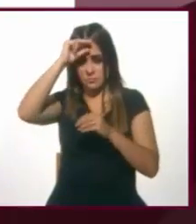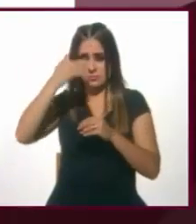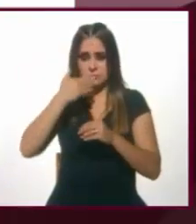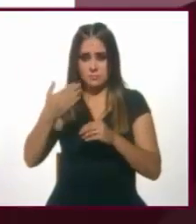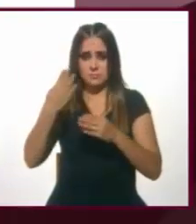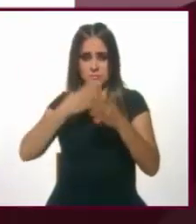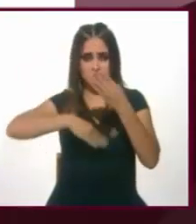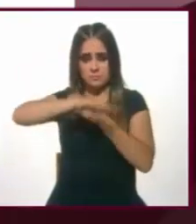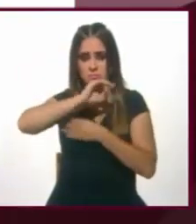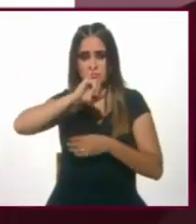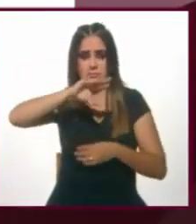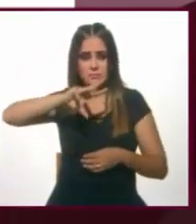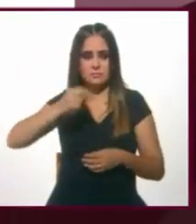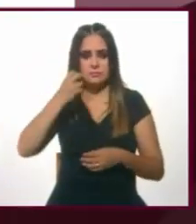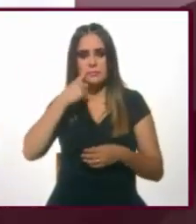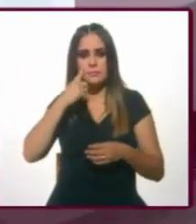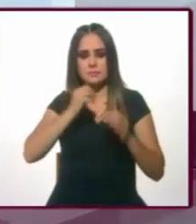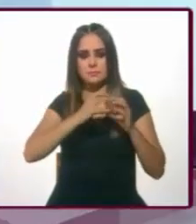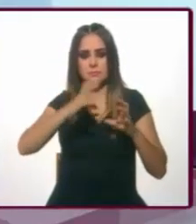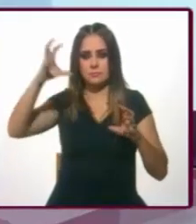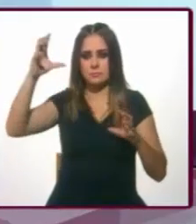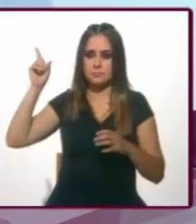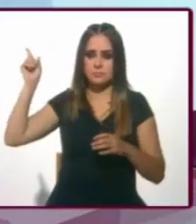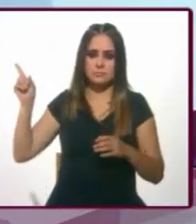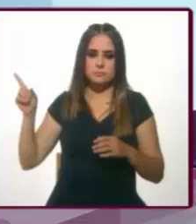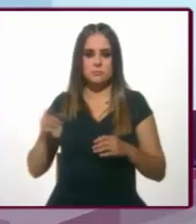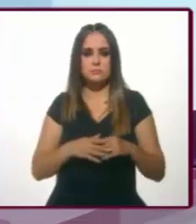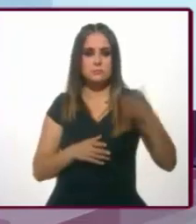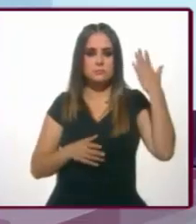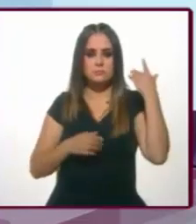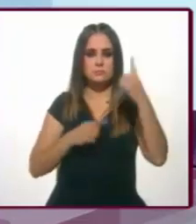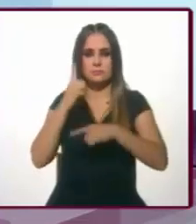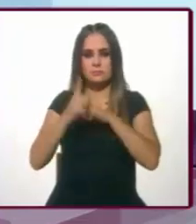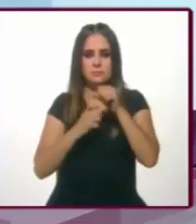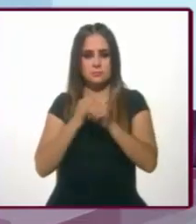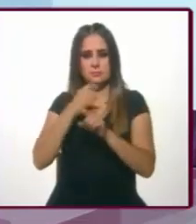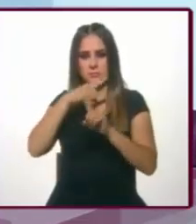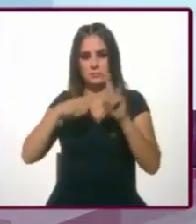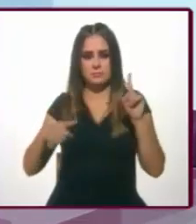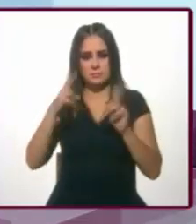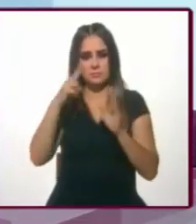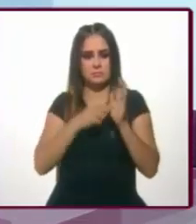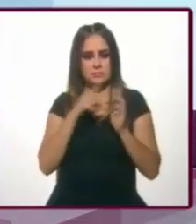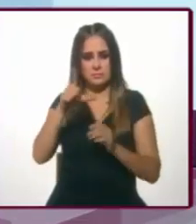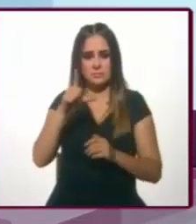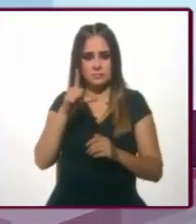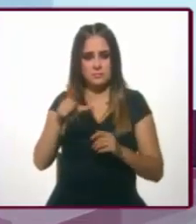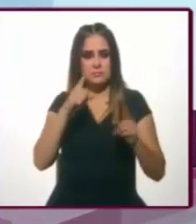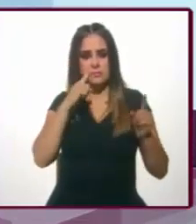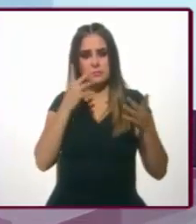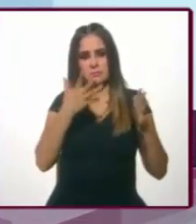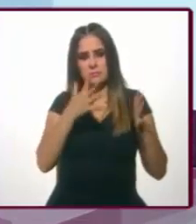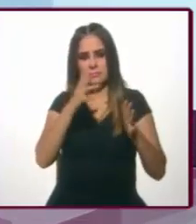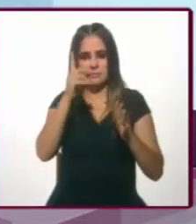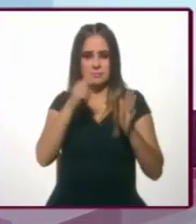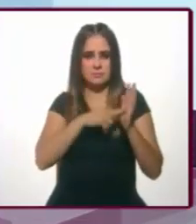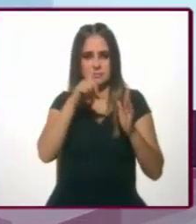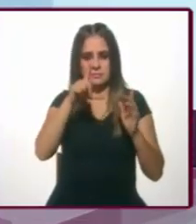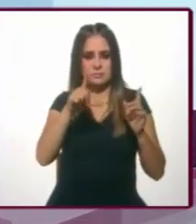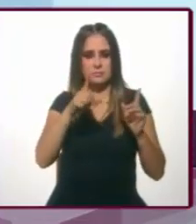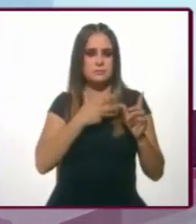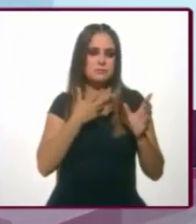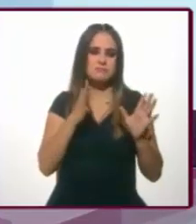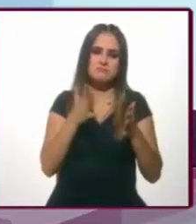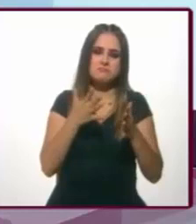vertiginosa. Básicamente pasó de hace un año y medio en el 17, mediados del 17 a tener